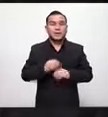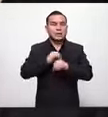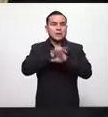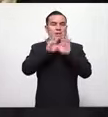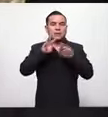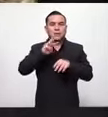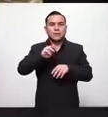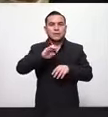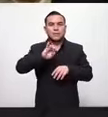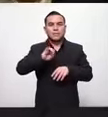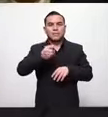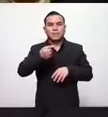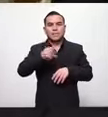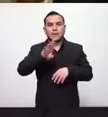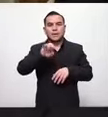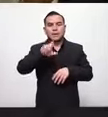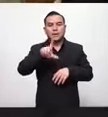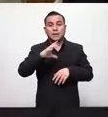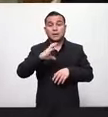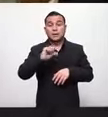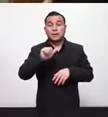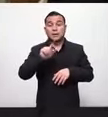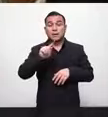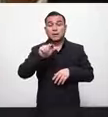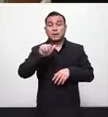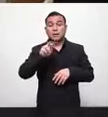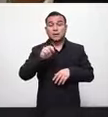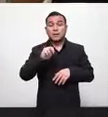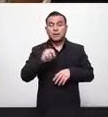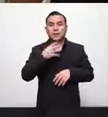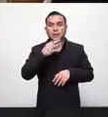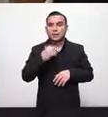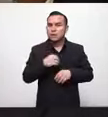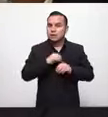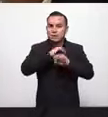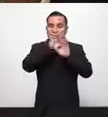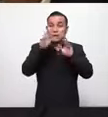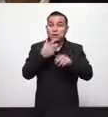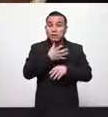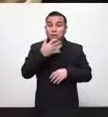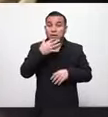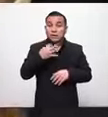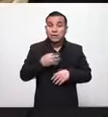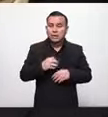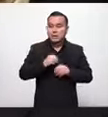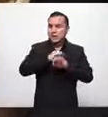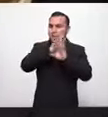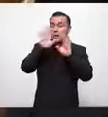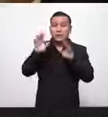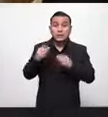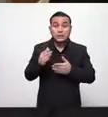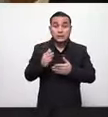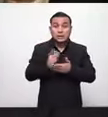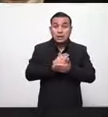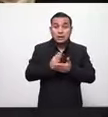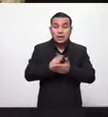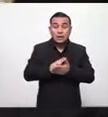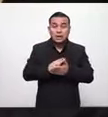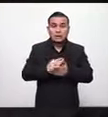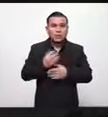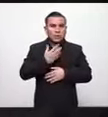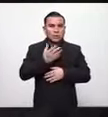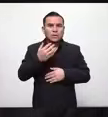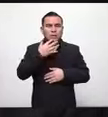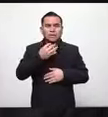clara Miguel Catán en tu primera intervención estoy clarísimo que nadie dejó de entender